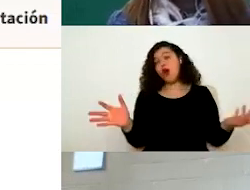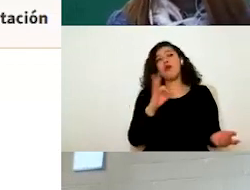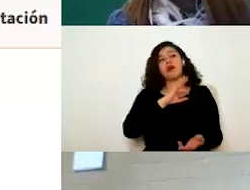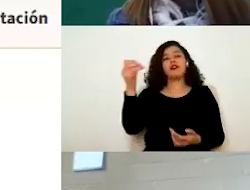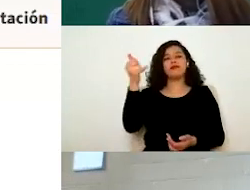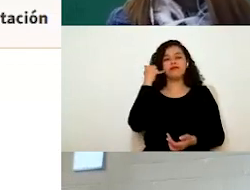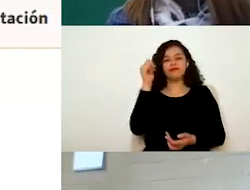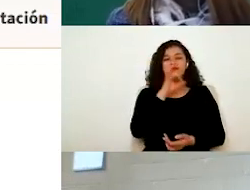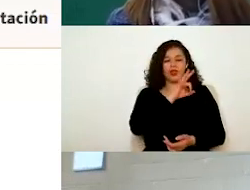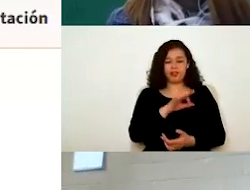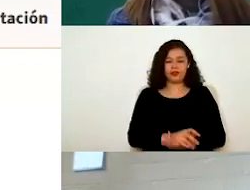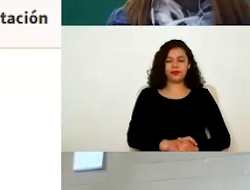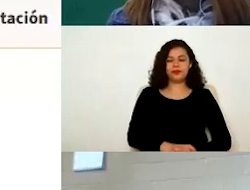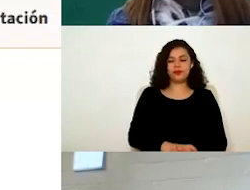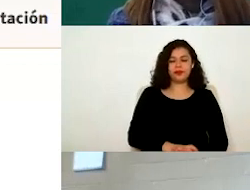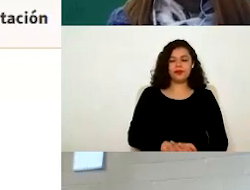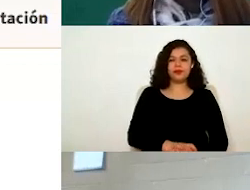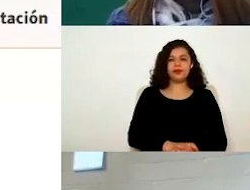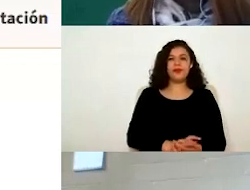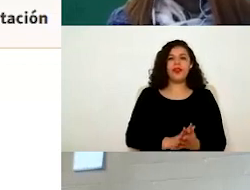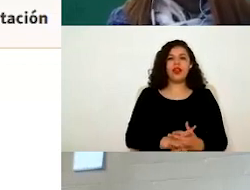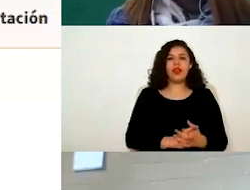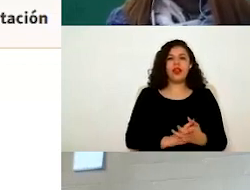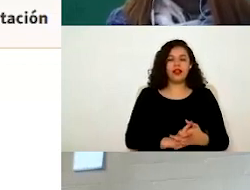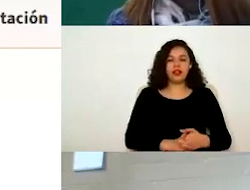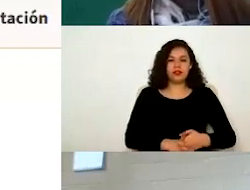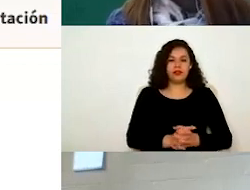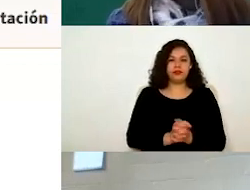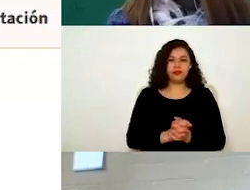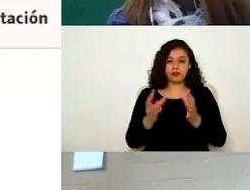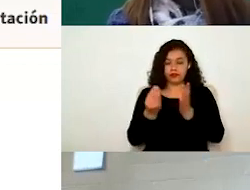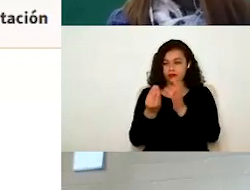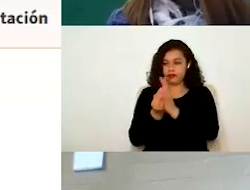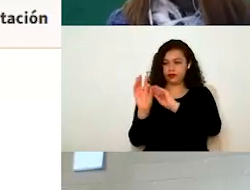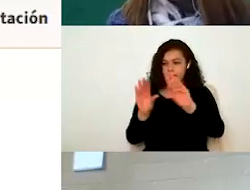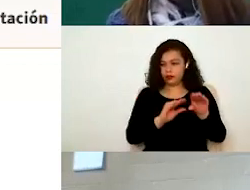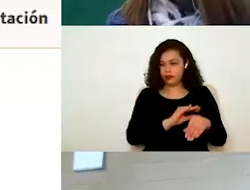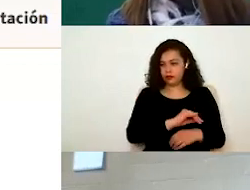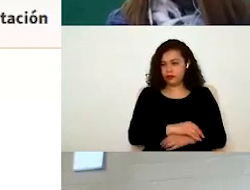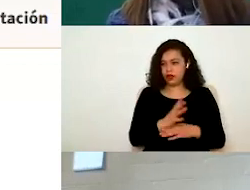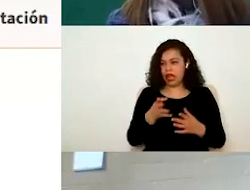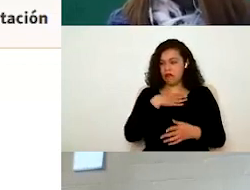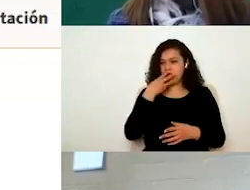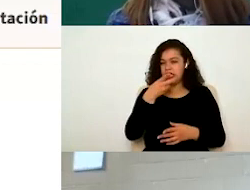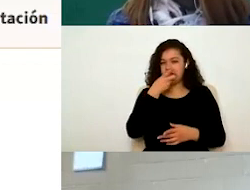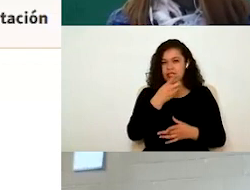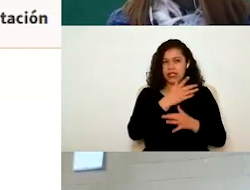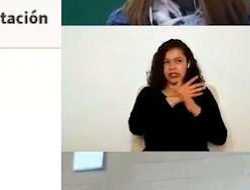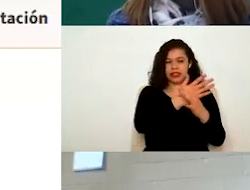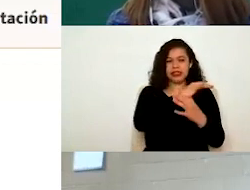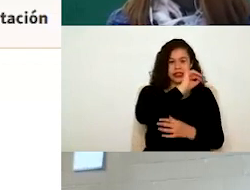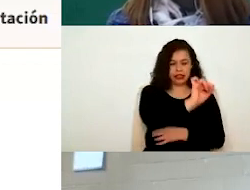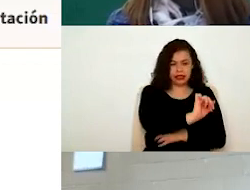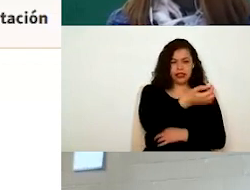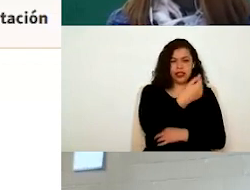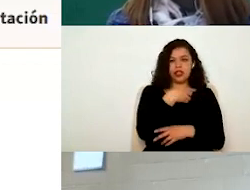a la mesa. Ahora bien, dices, bueno, ¿va a dar capacitación? Ah, bueno, aquí dice que sí. Bueno, me voy a contactar con los